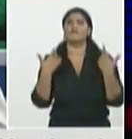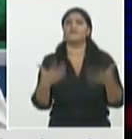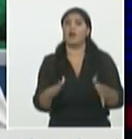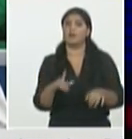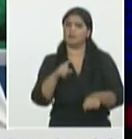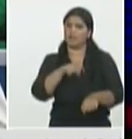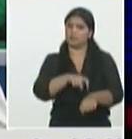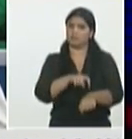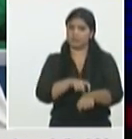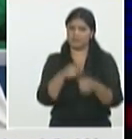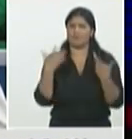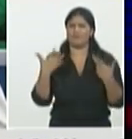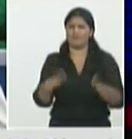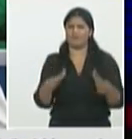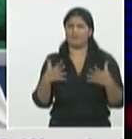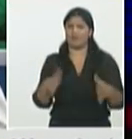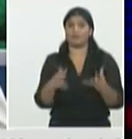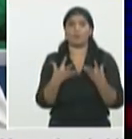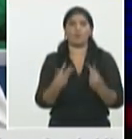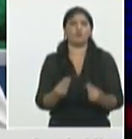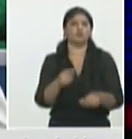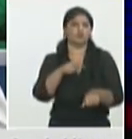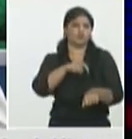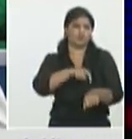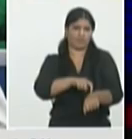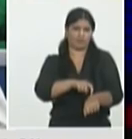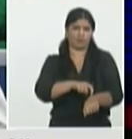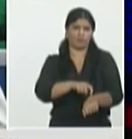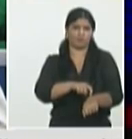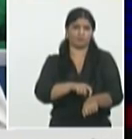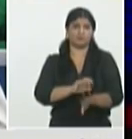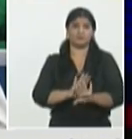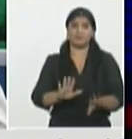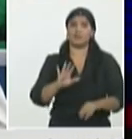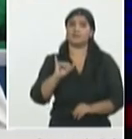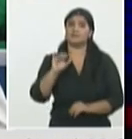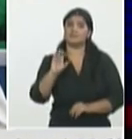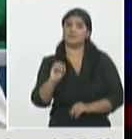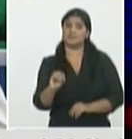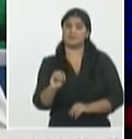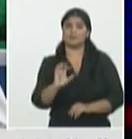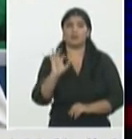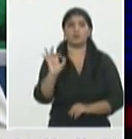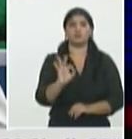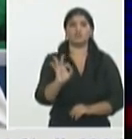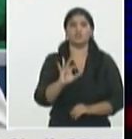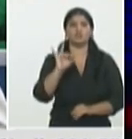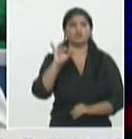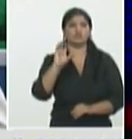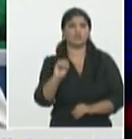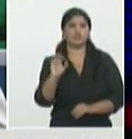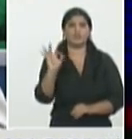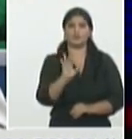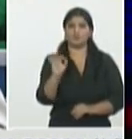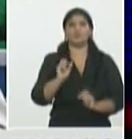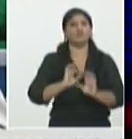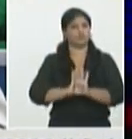mucho para tener un 60 un 70 por ciento de nuestra población